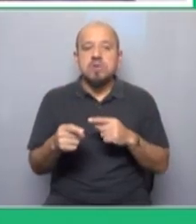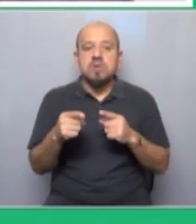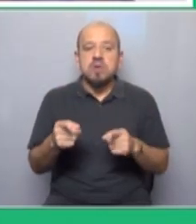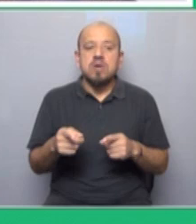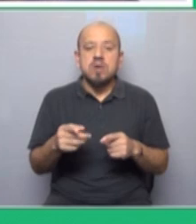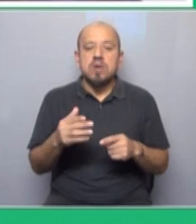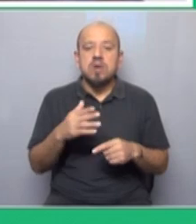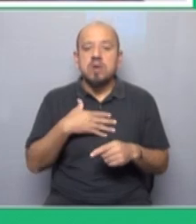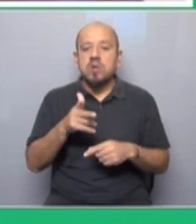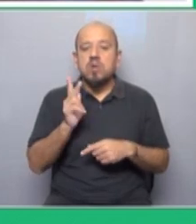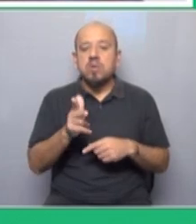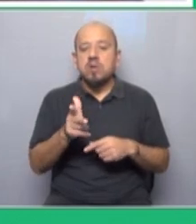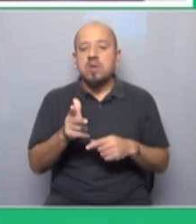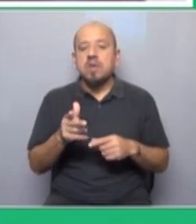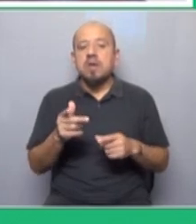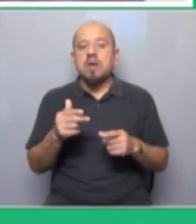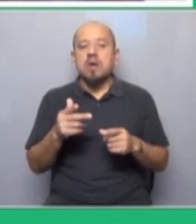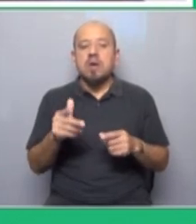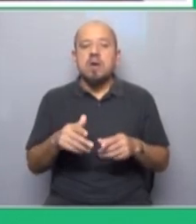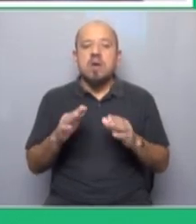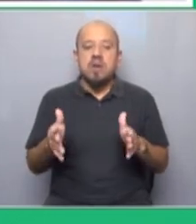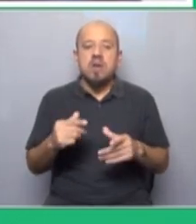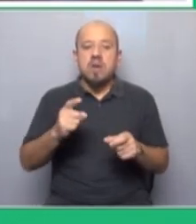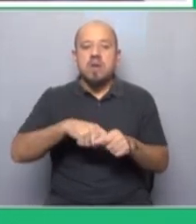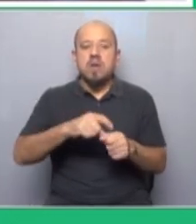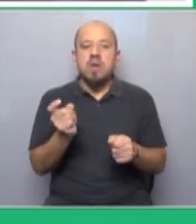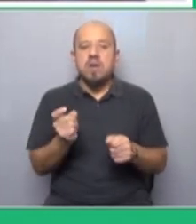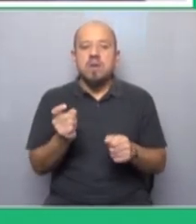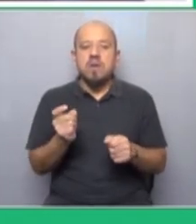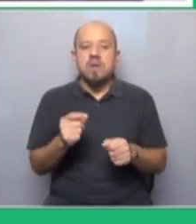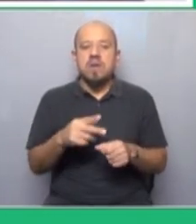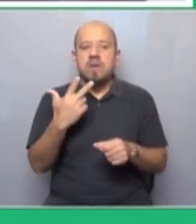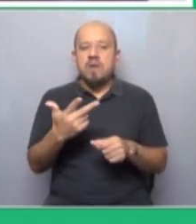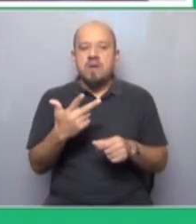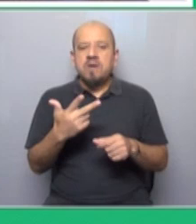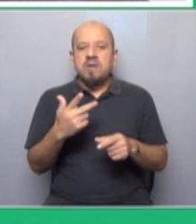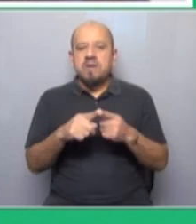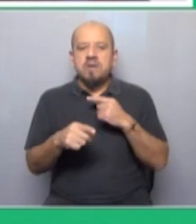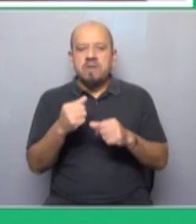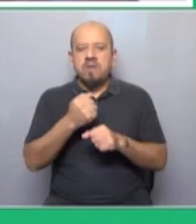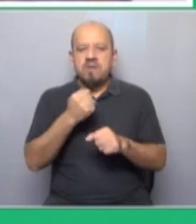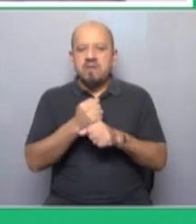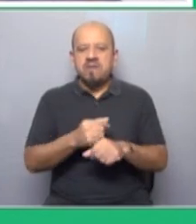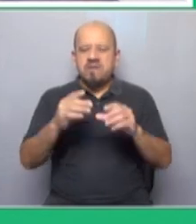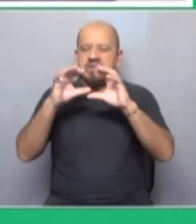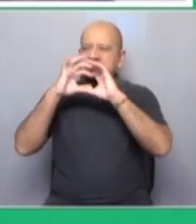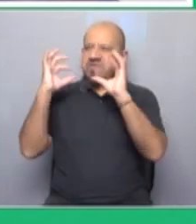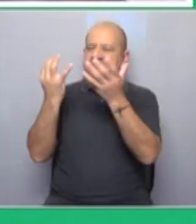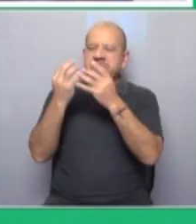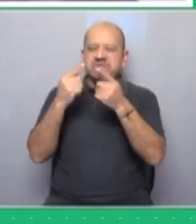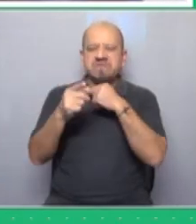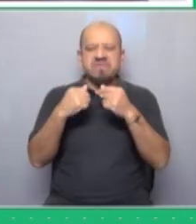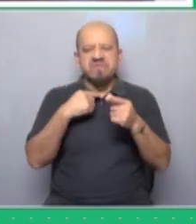humanidad superflua. Es decir, excluida. Una tercera parte de la fuerza laboral mundial. Mientras,